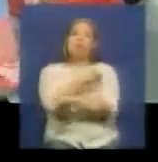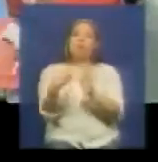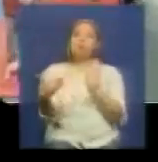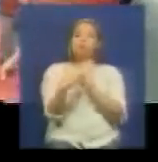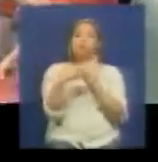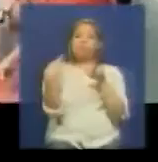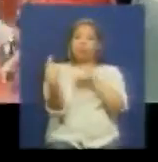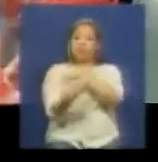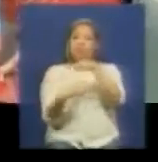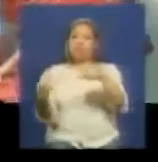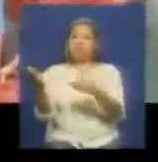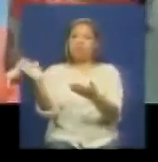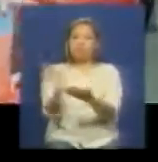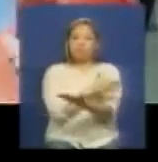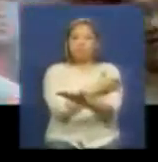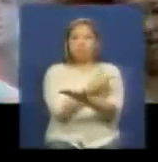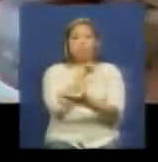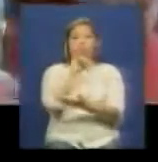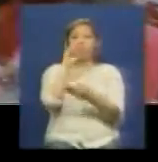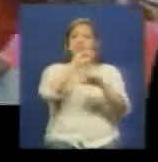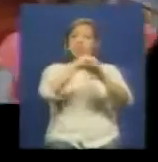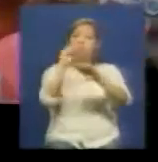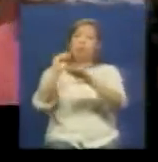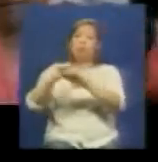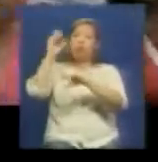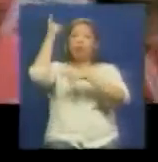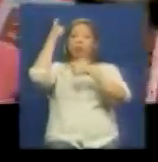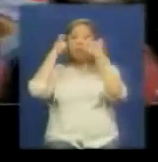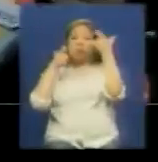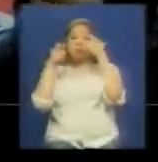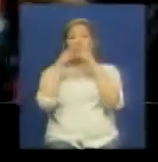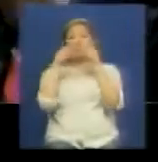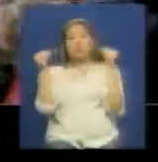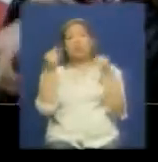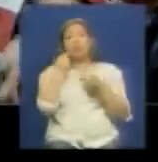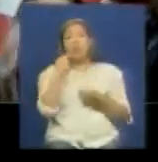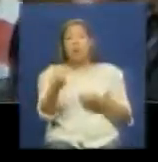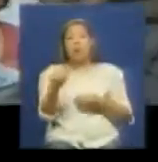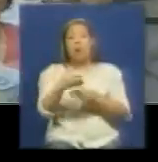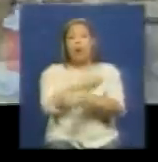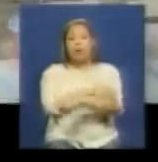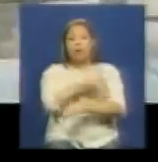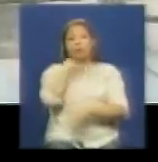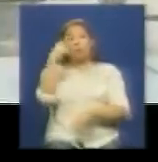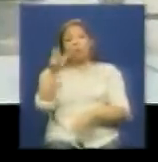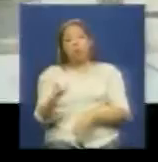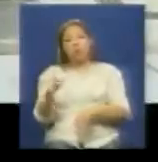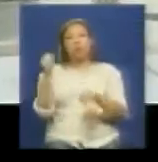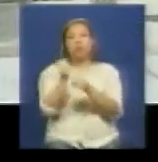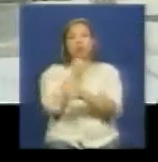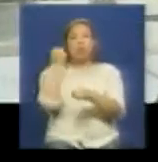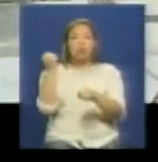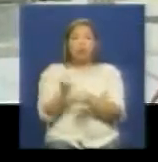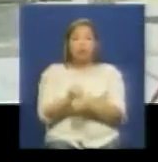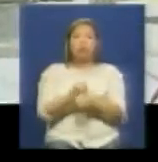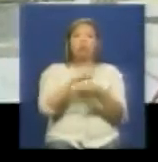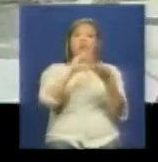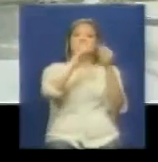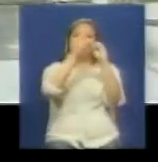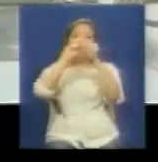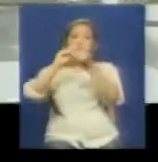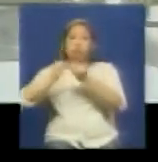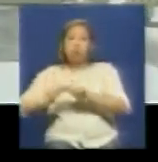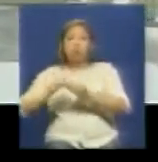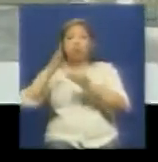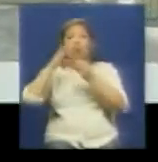revolución el llamado el clamor del comandante una vez más es que nos organicemos que estemos unidos los y las trabajadoras no solo a nivel sectorial sino también a nivel